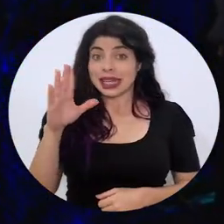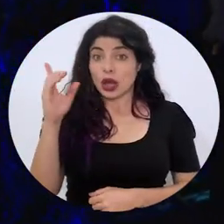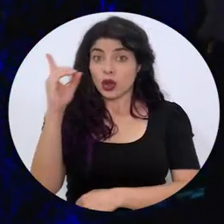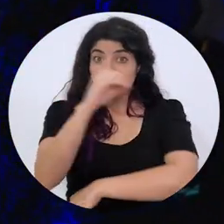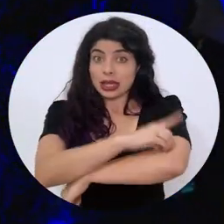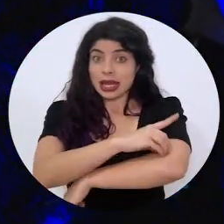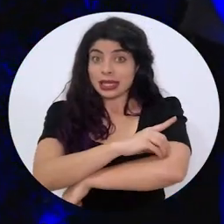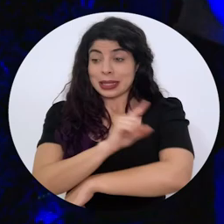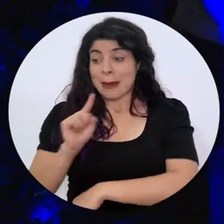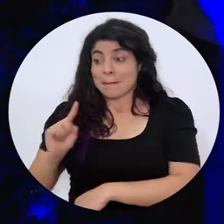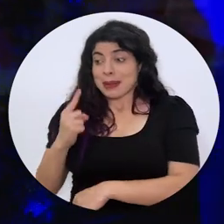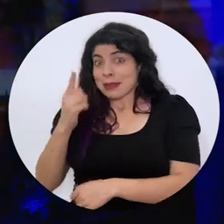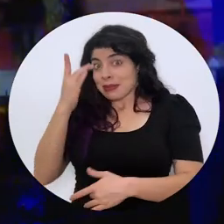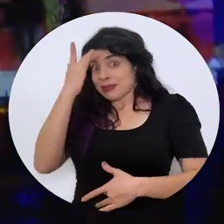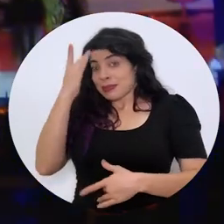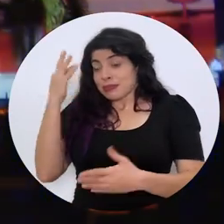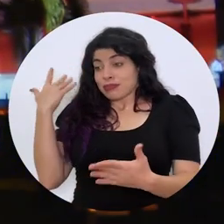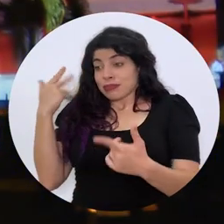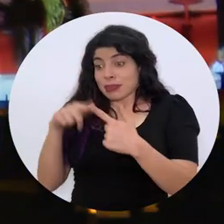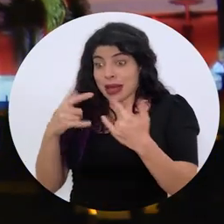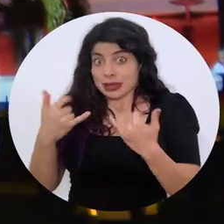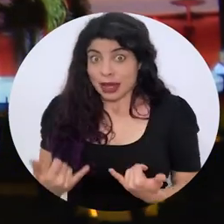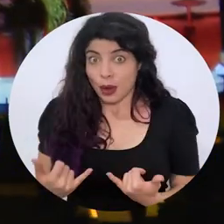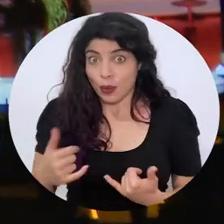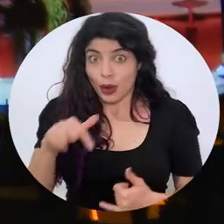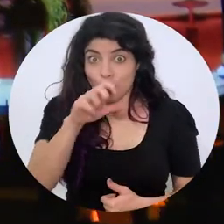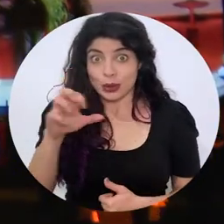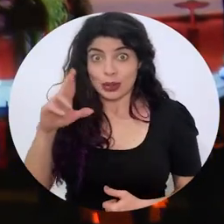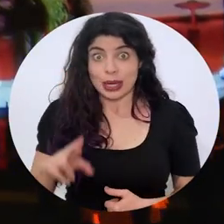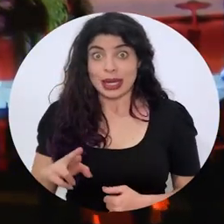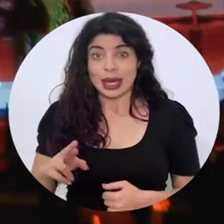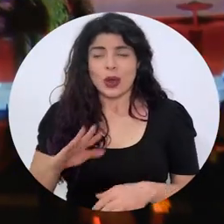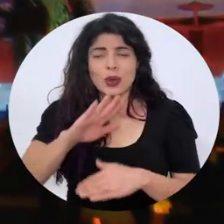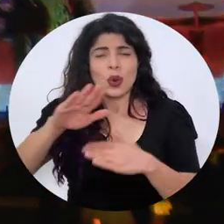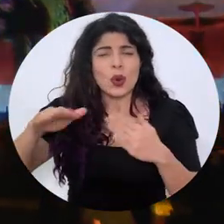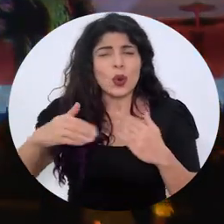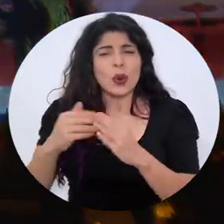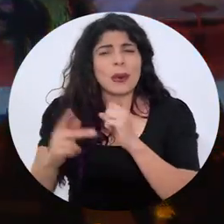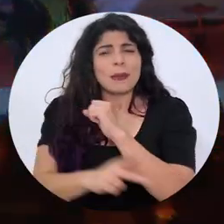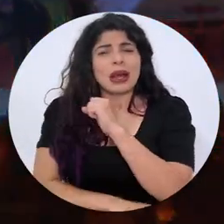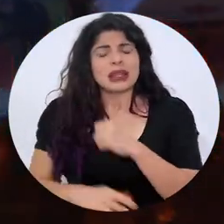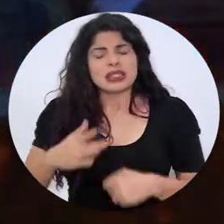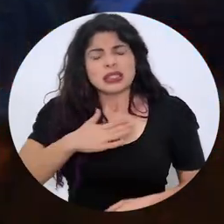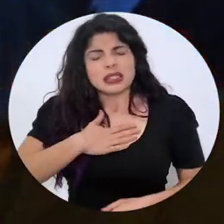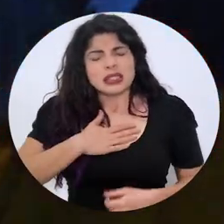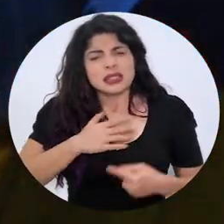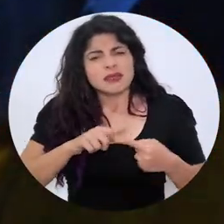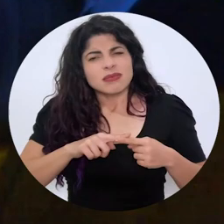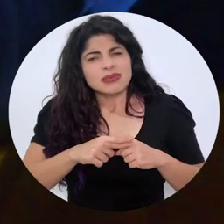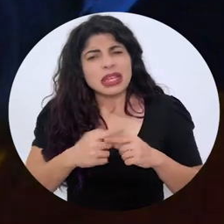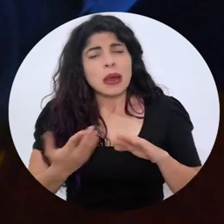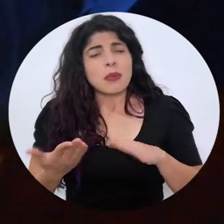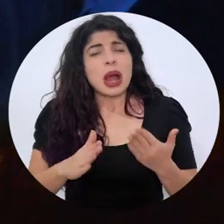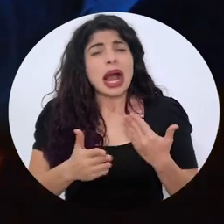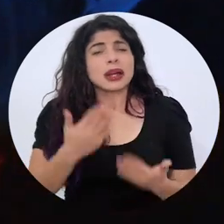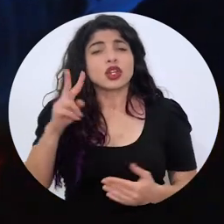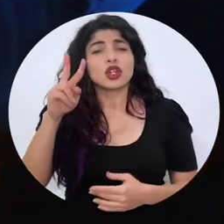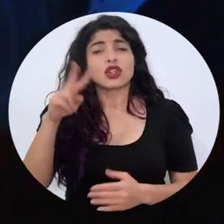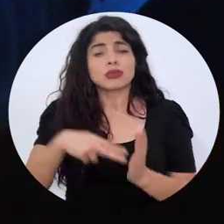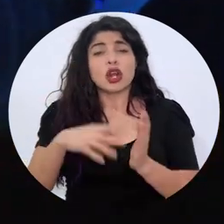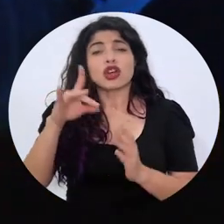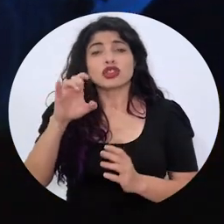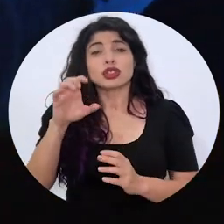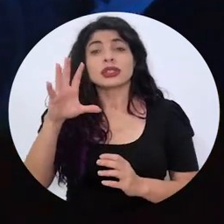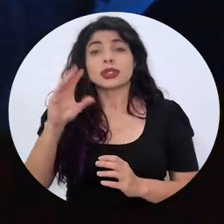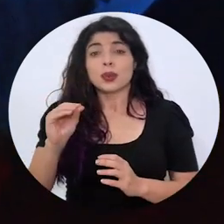días después del primer caso de COVID-19 en Costa Rica, el país entero lamenta la pérdida de cerca de 2